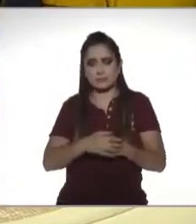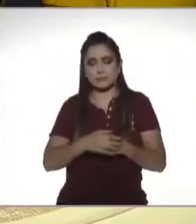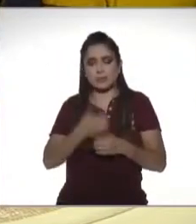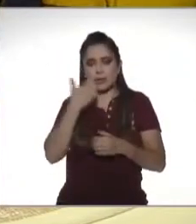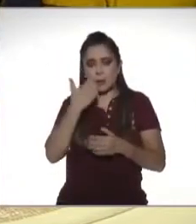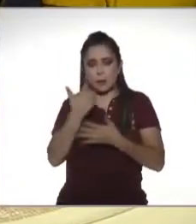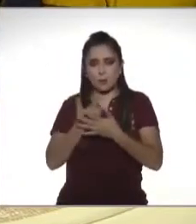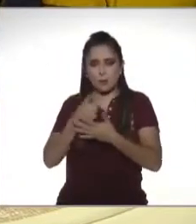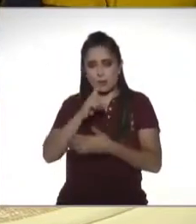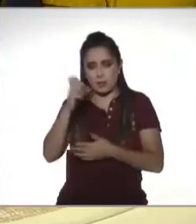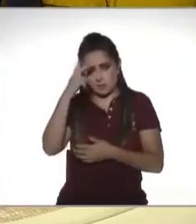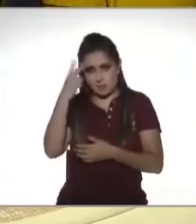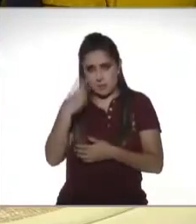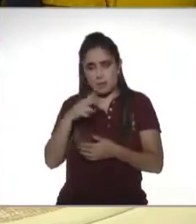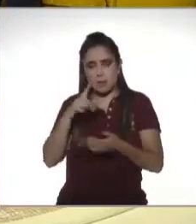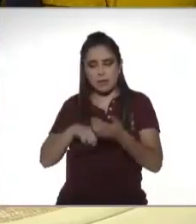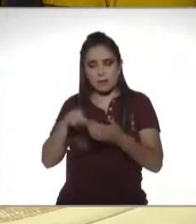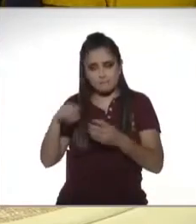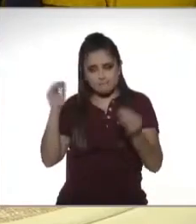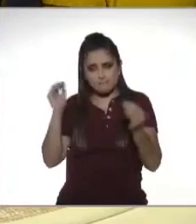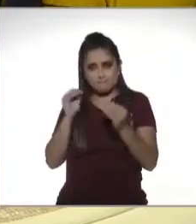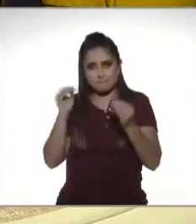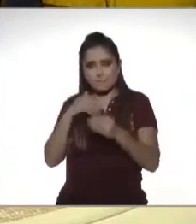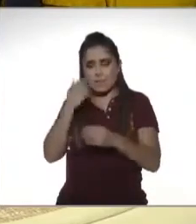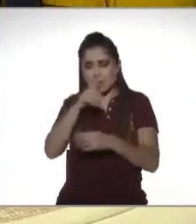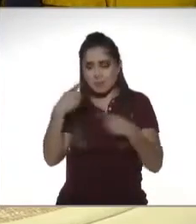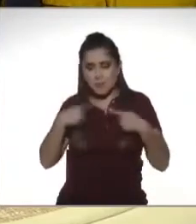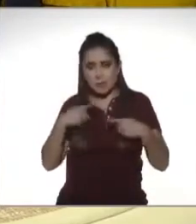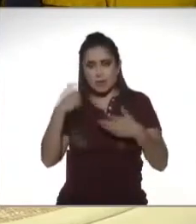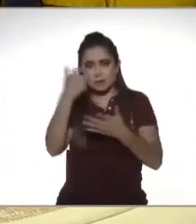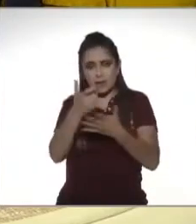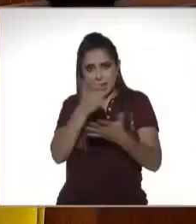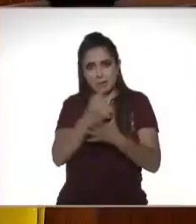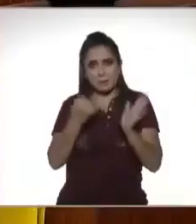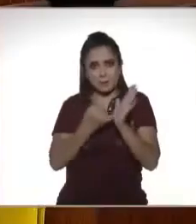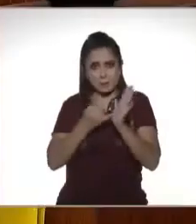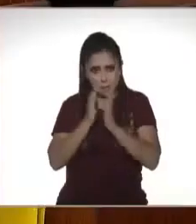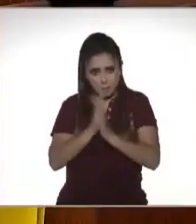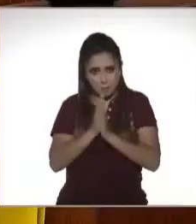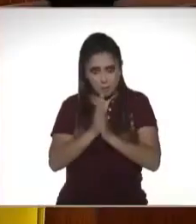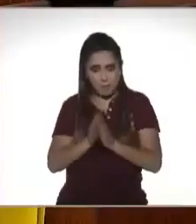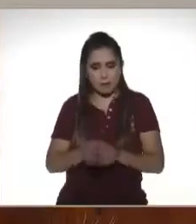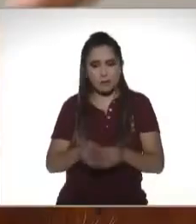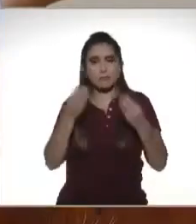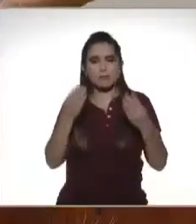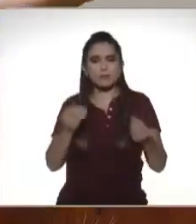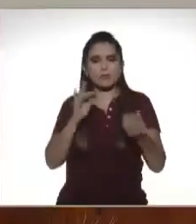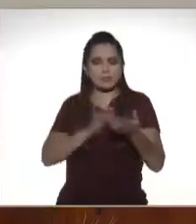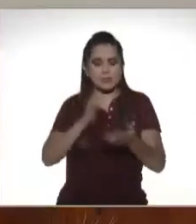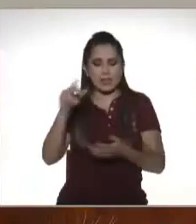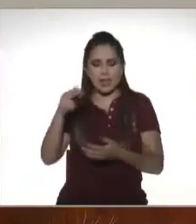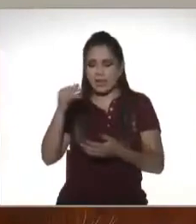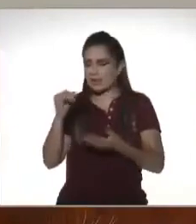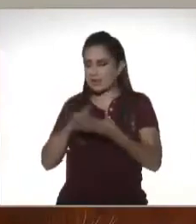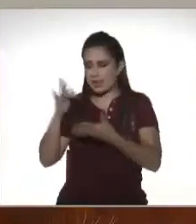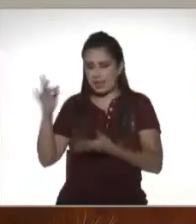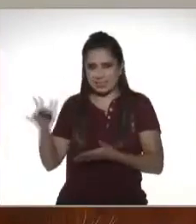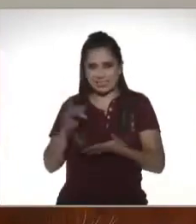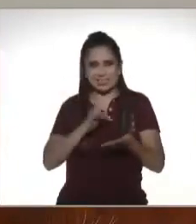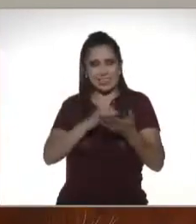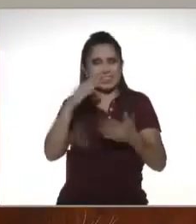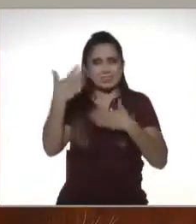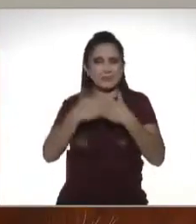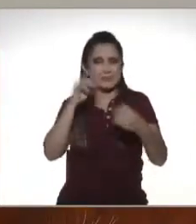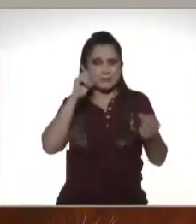el Colegio de Contrales Públicos de México hemos luchado mucho por una cultura contributiva sigamos en ello nos vamos muchísimas gracias Ana y también los espero la